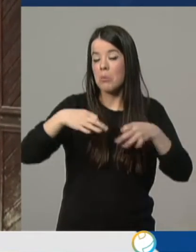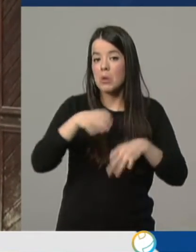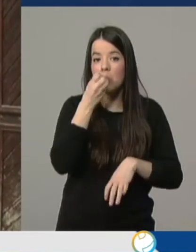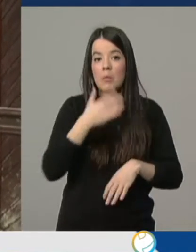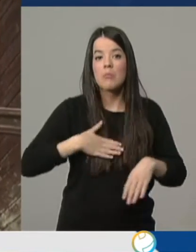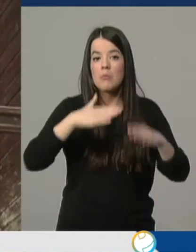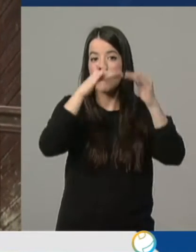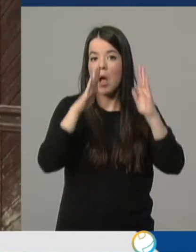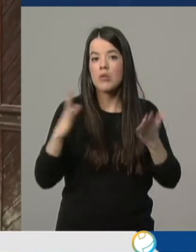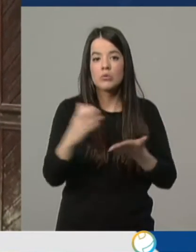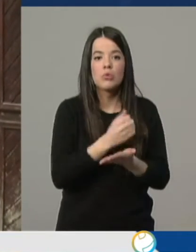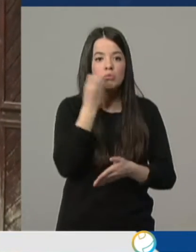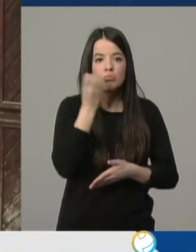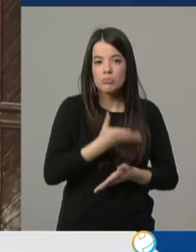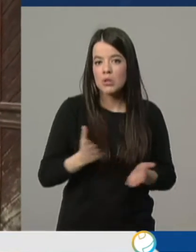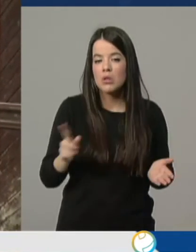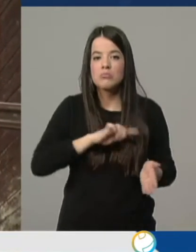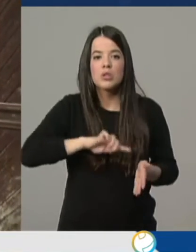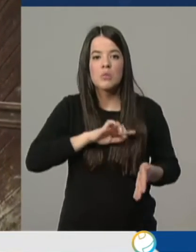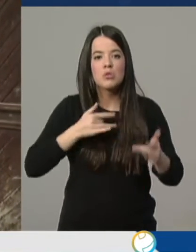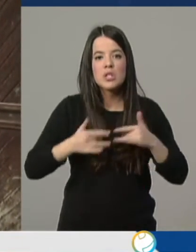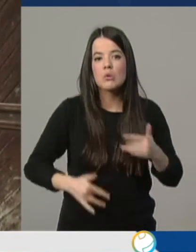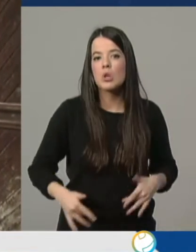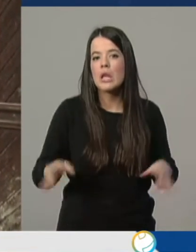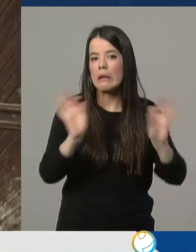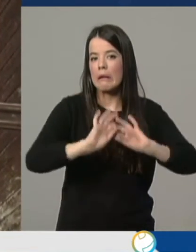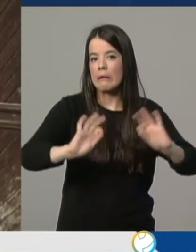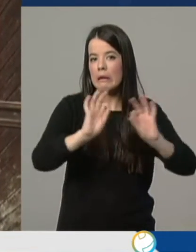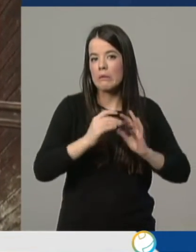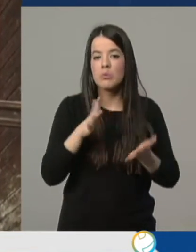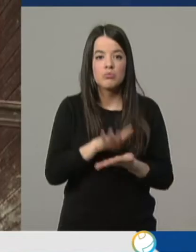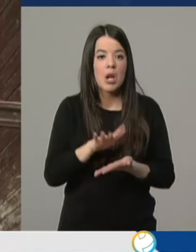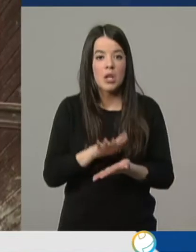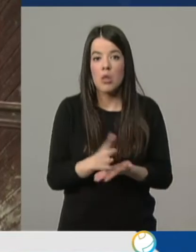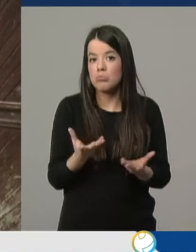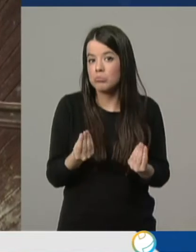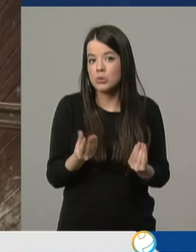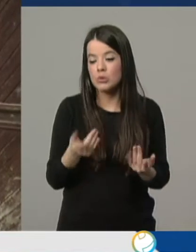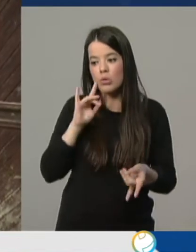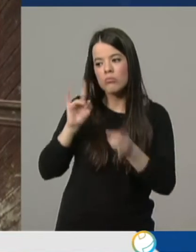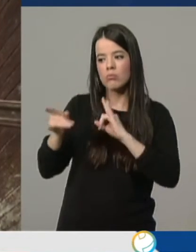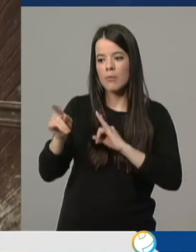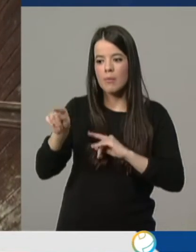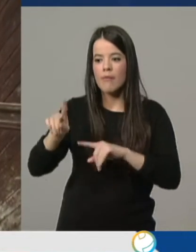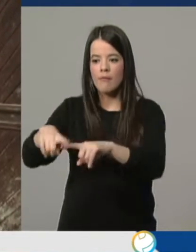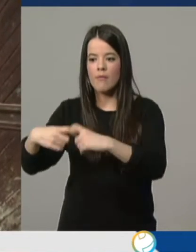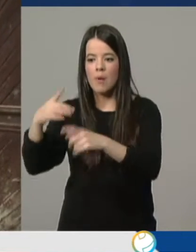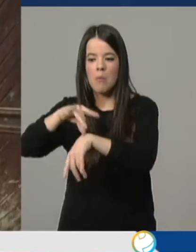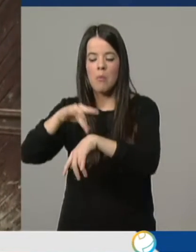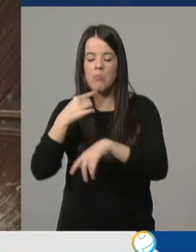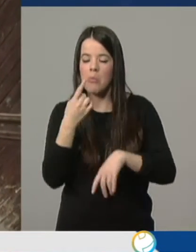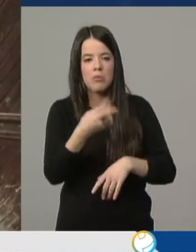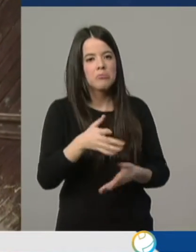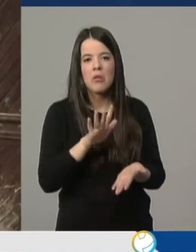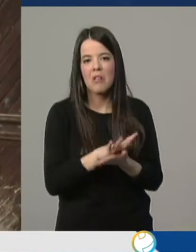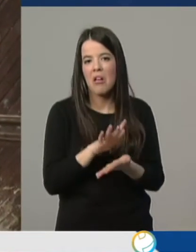mi casa estamos todos bien, gracias a Dios, no sentimos nada... ...y mi sobrina me dado a mucha tranquilidad... ...a llamarla yo y a decirme que es muy leve, que es